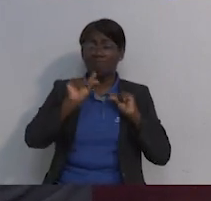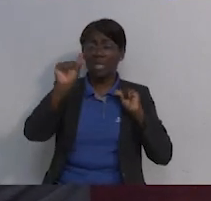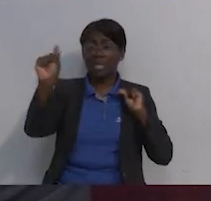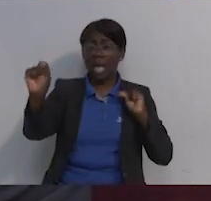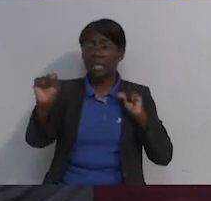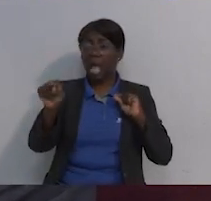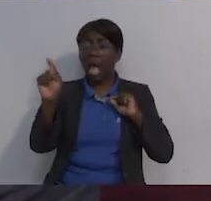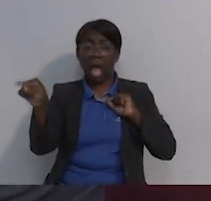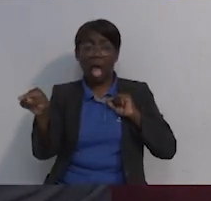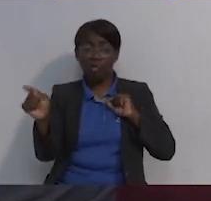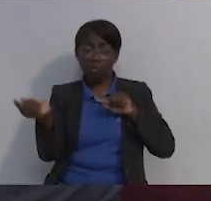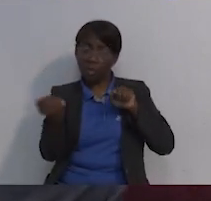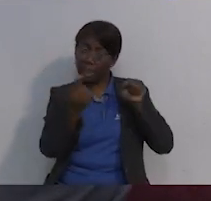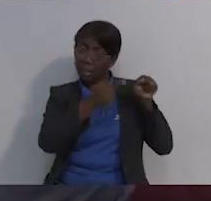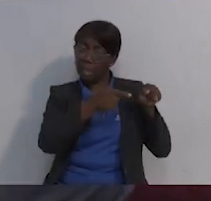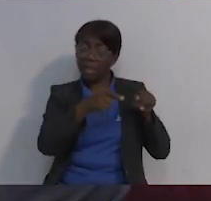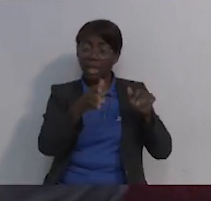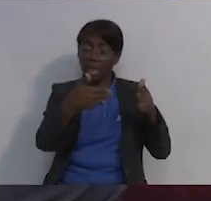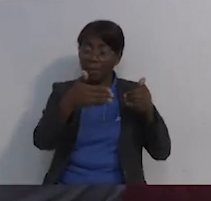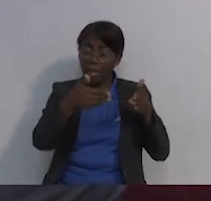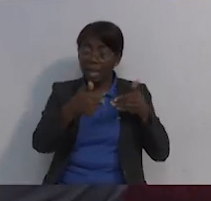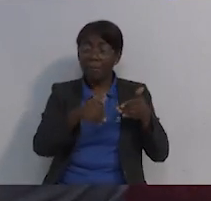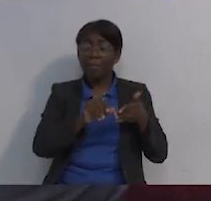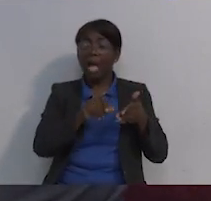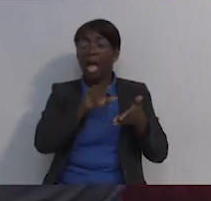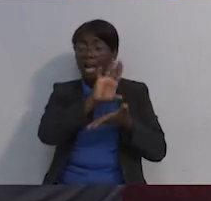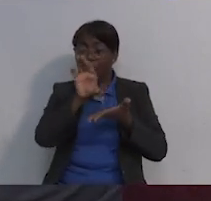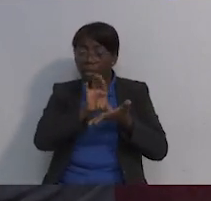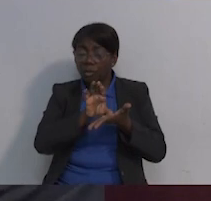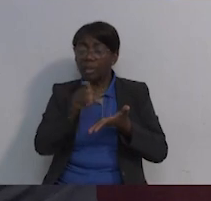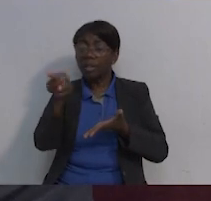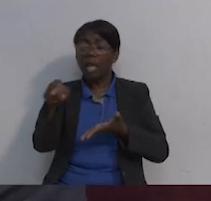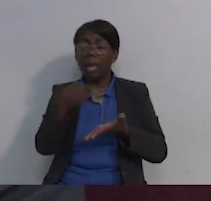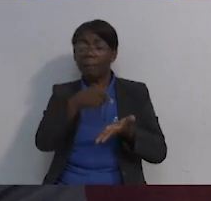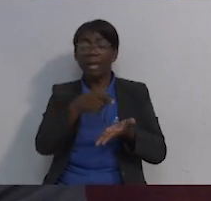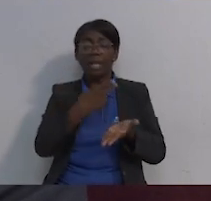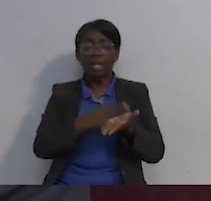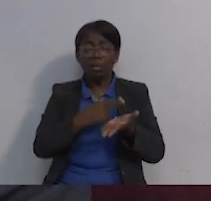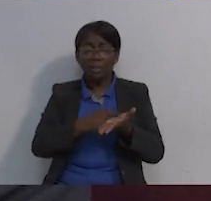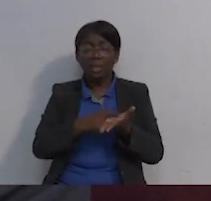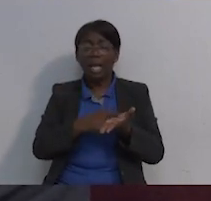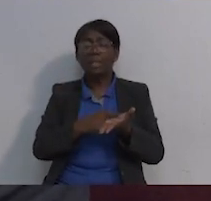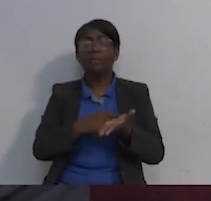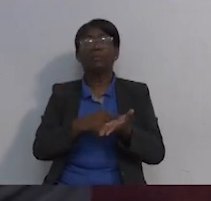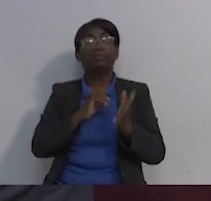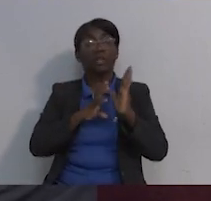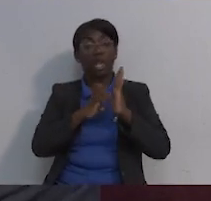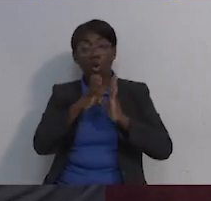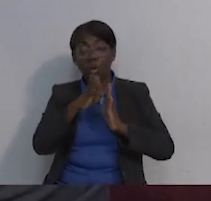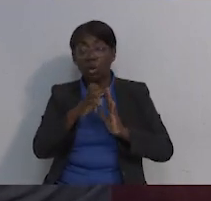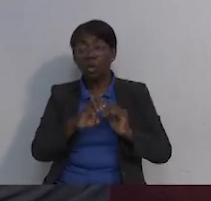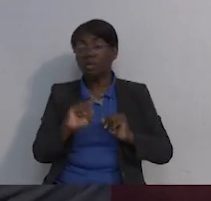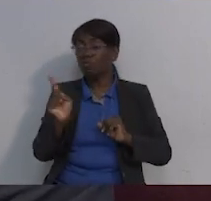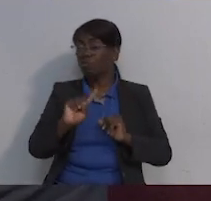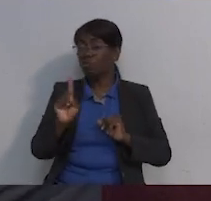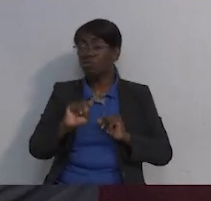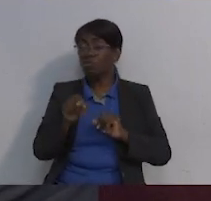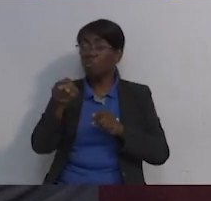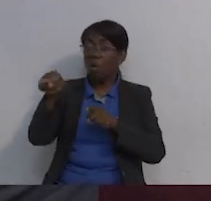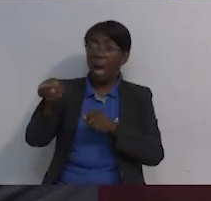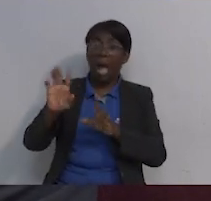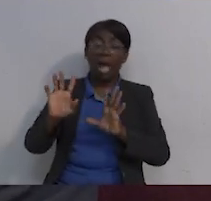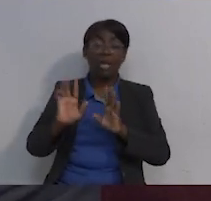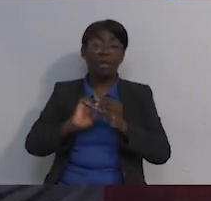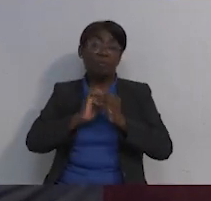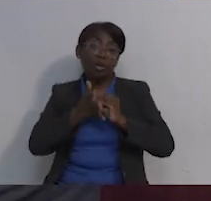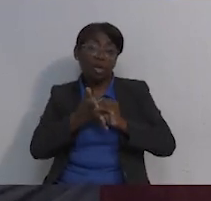ciertas regiones alejadas no referían a los pacientes porque pensaban que no estábamos recibiendo pacientes porque estábamos enfocados